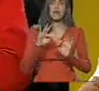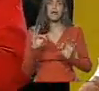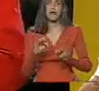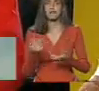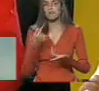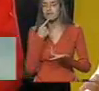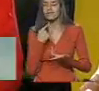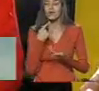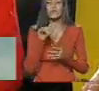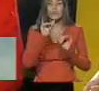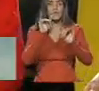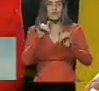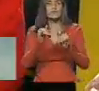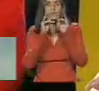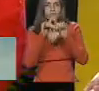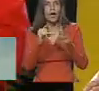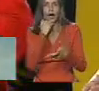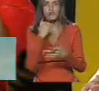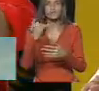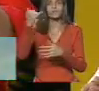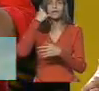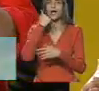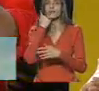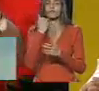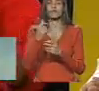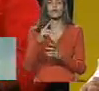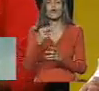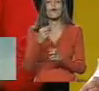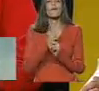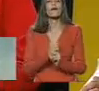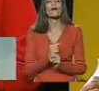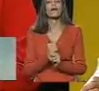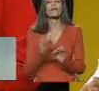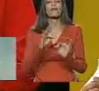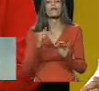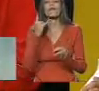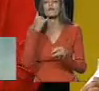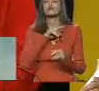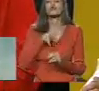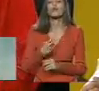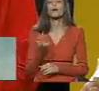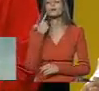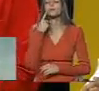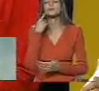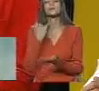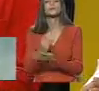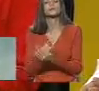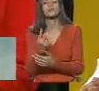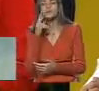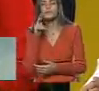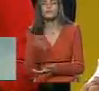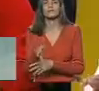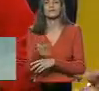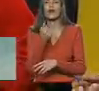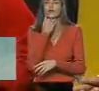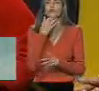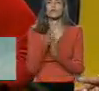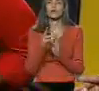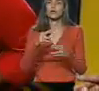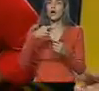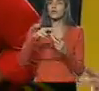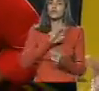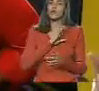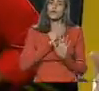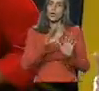Es decir, ustedes tienen que estar pendientes, y no esperemos que nadie nos llame. Nosotros vamos de salido, de asomado, porque esos son los recursos del pueblo,